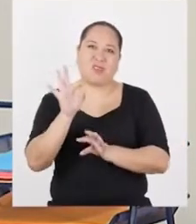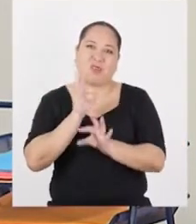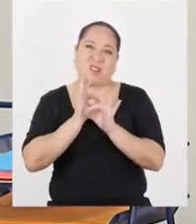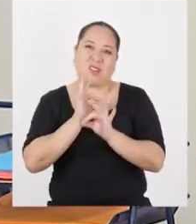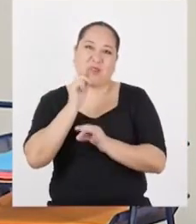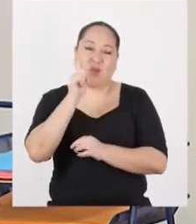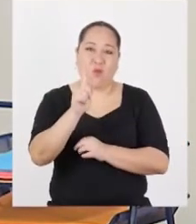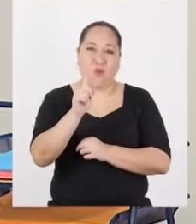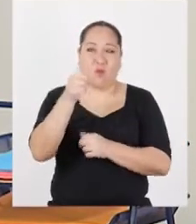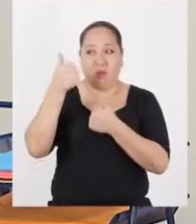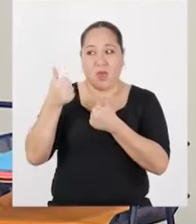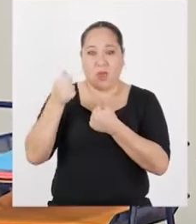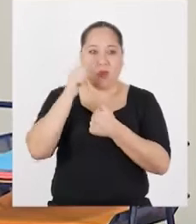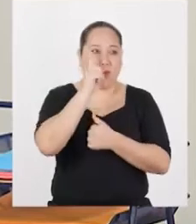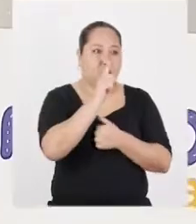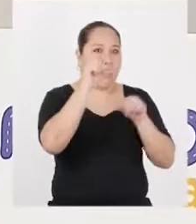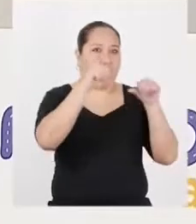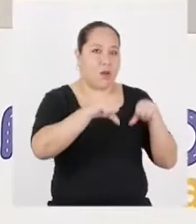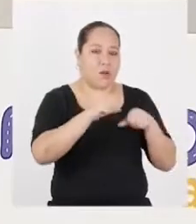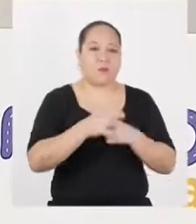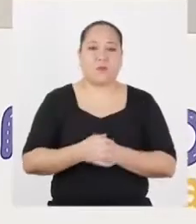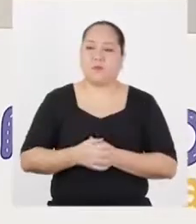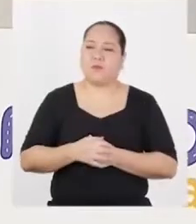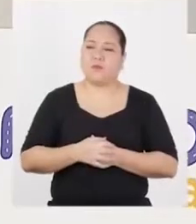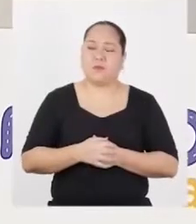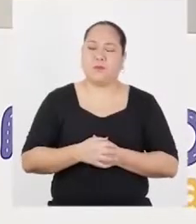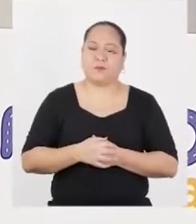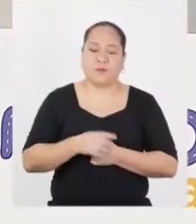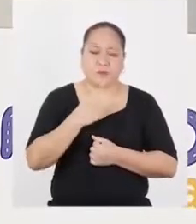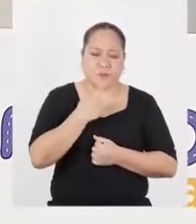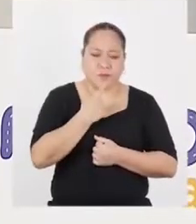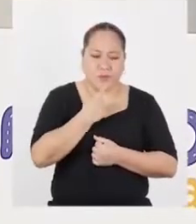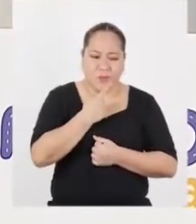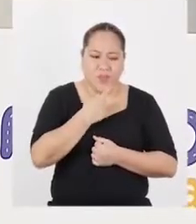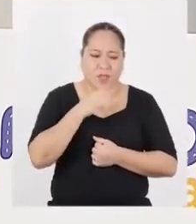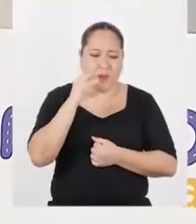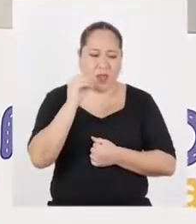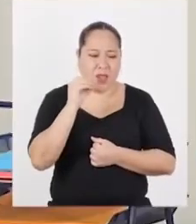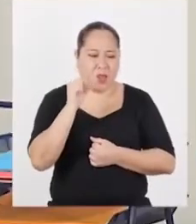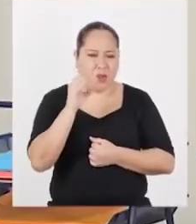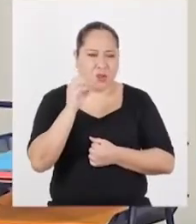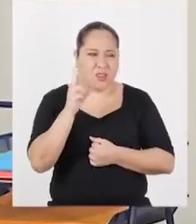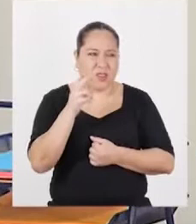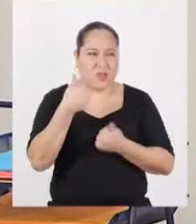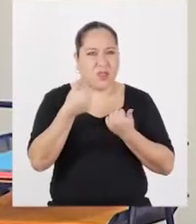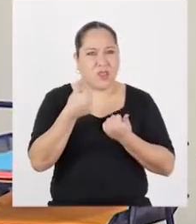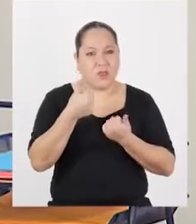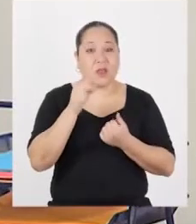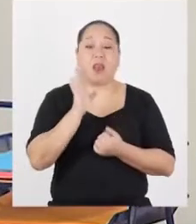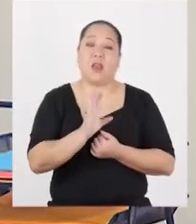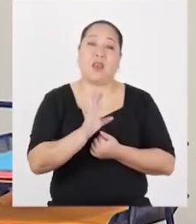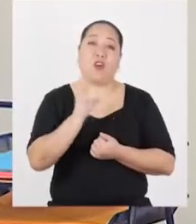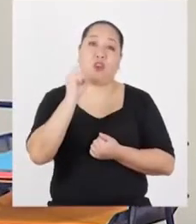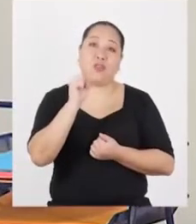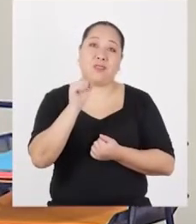es escoger entre un bien y un mal. ¿Y para Oscar el bien es...? Mantenerse